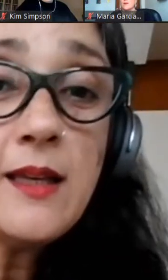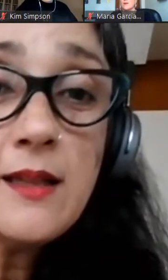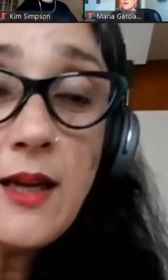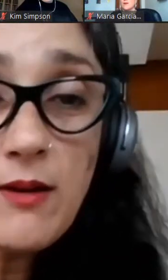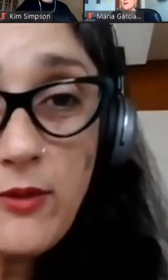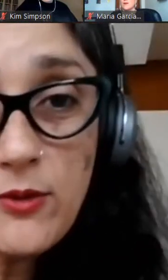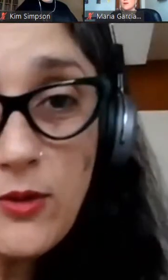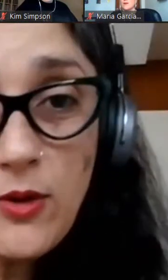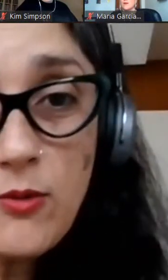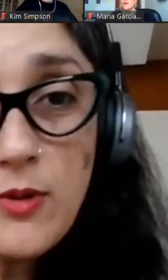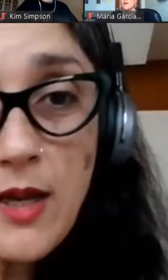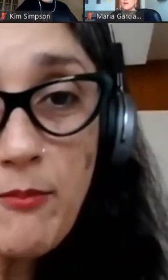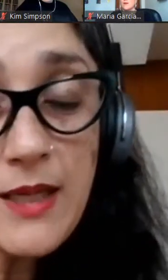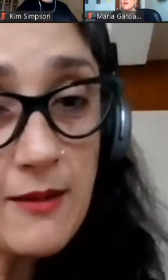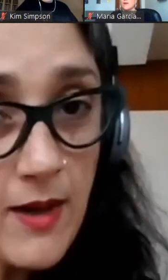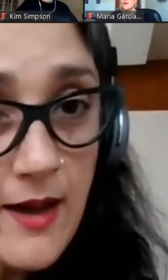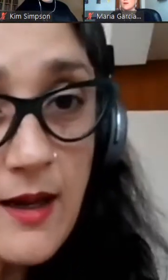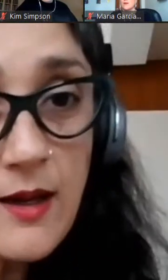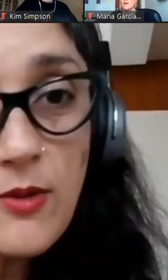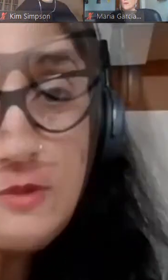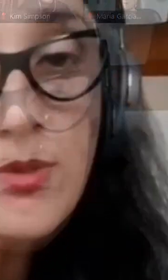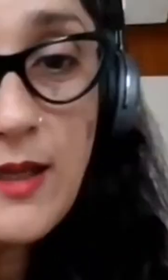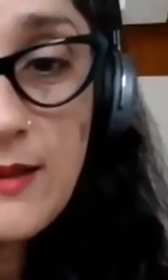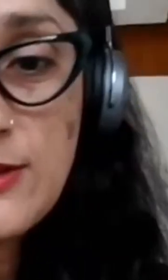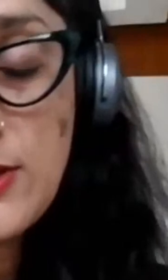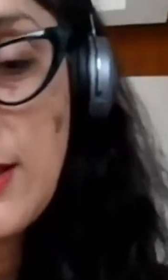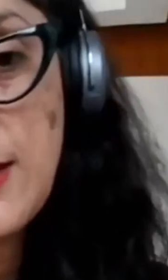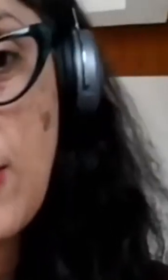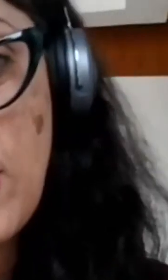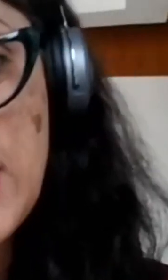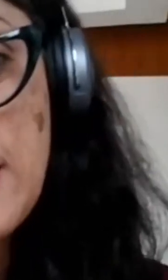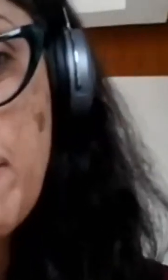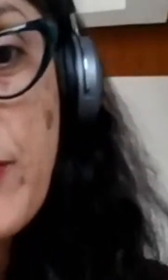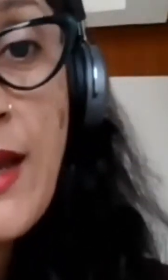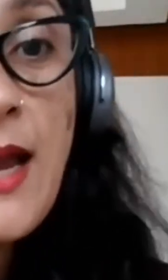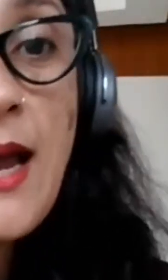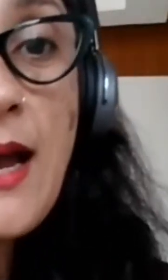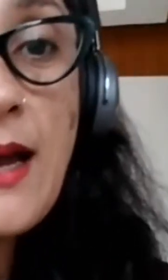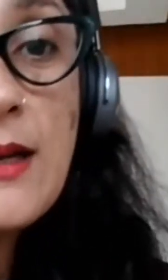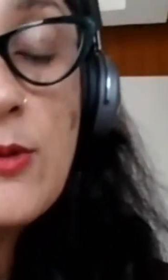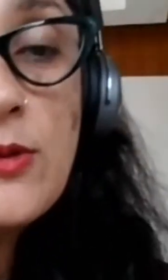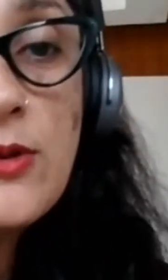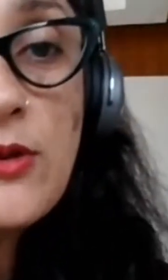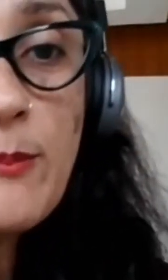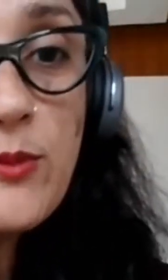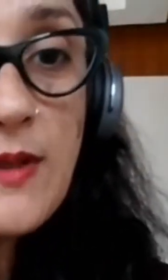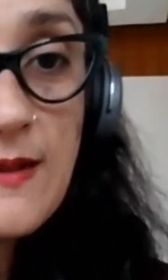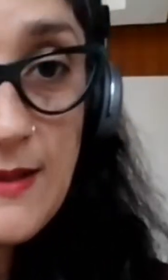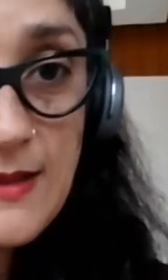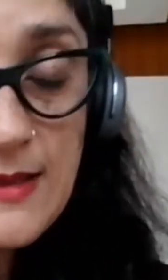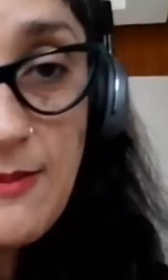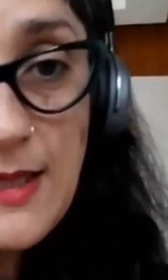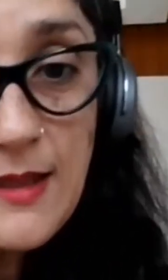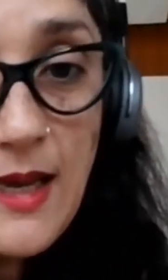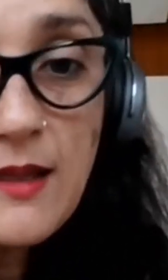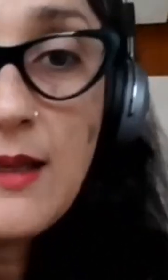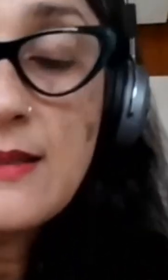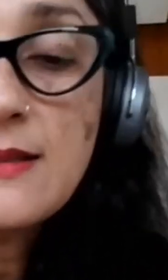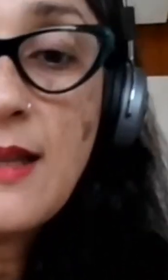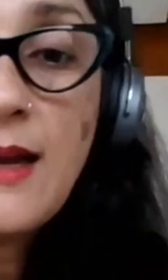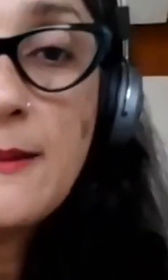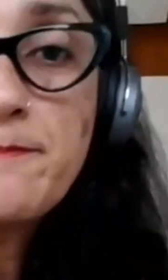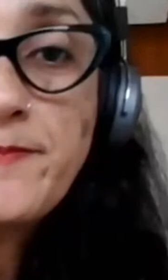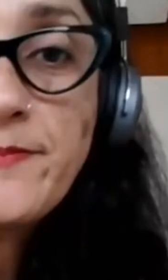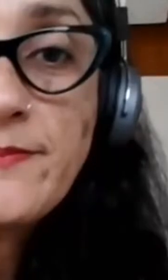y tengo al fondo una pared blanca con unas notas de colores. Algunos apuntes de accesibilidad.